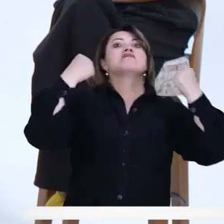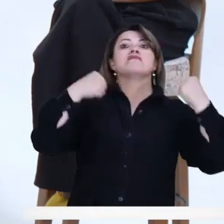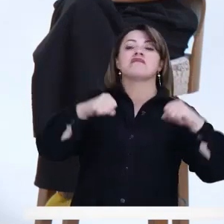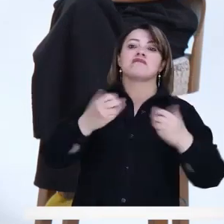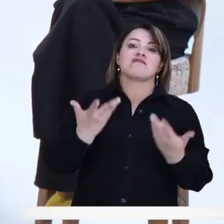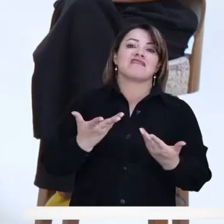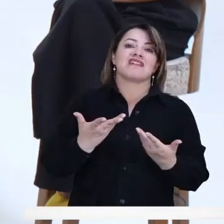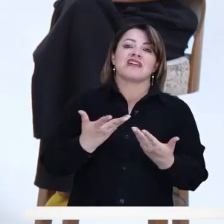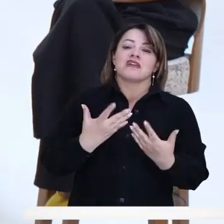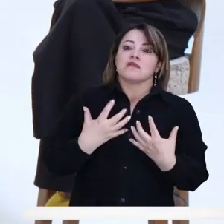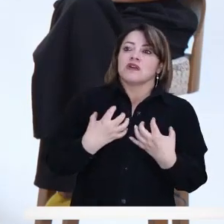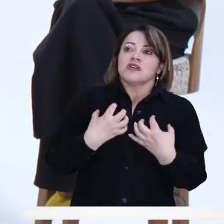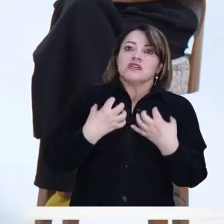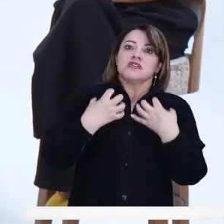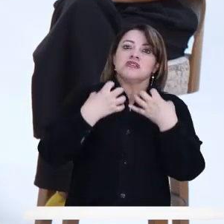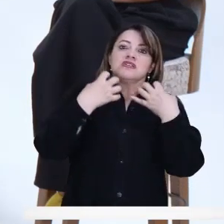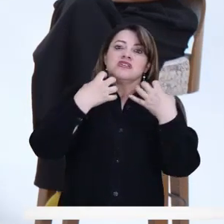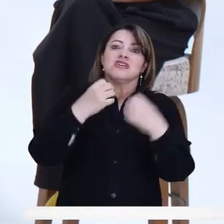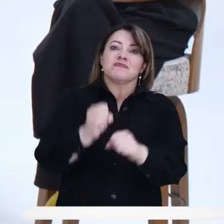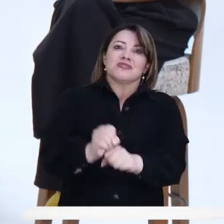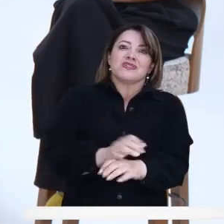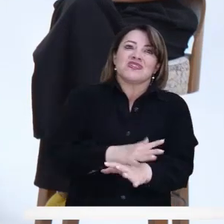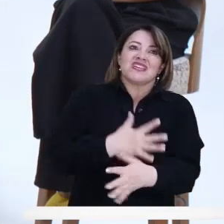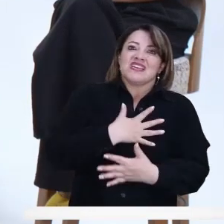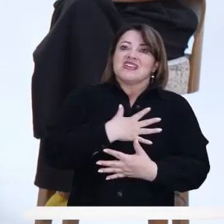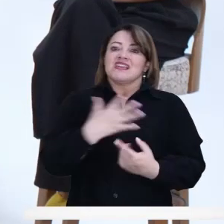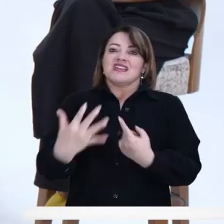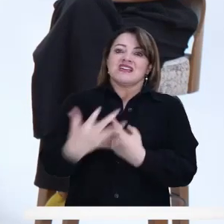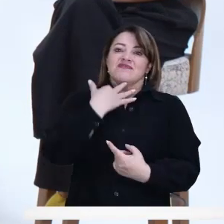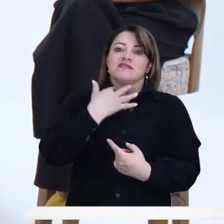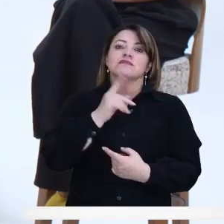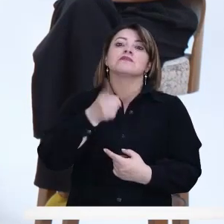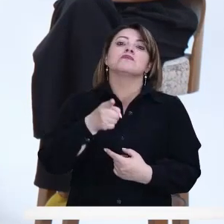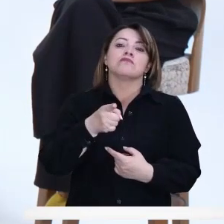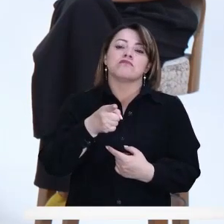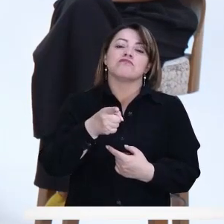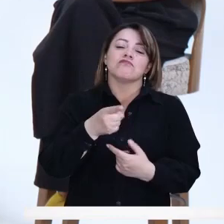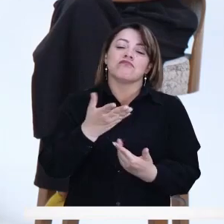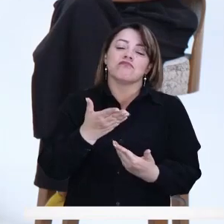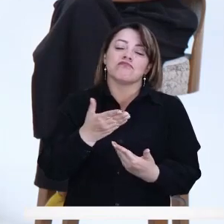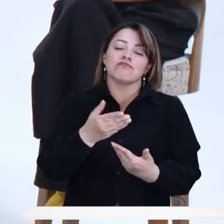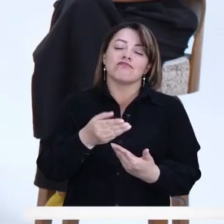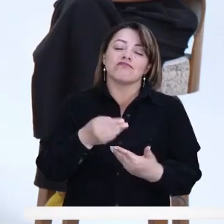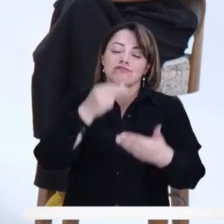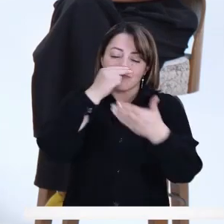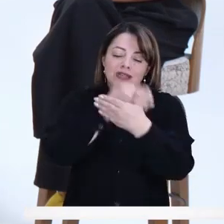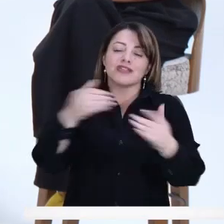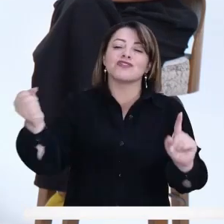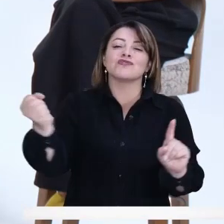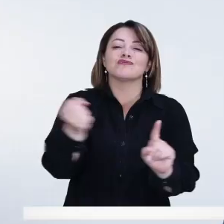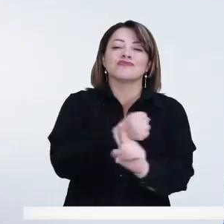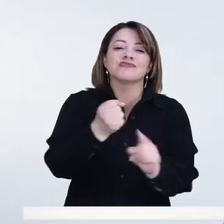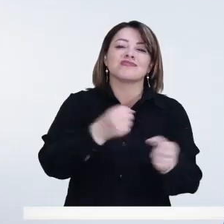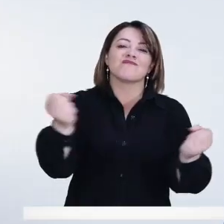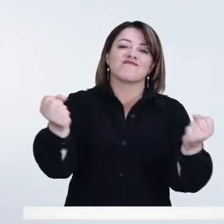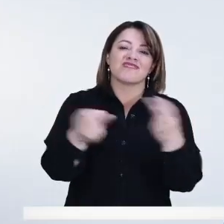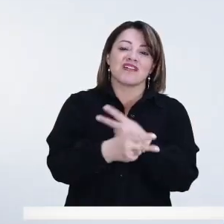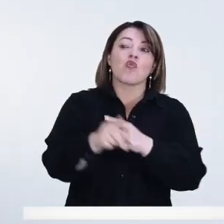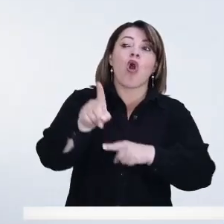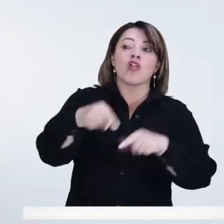abandono, en crisis emocionales que estamos viendo, suicidios de adolescentes.